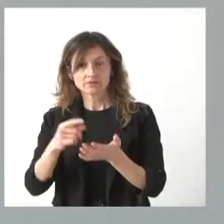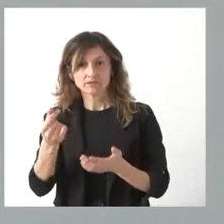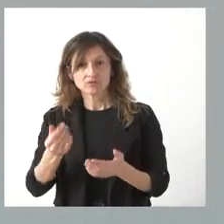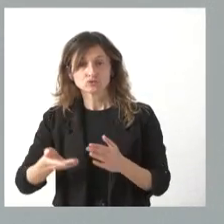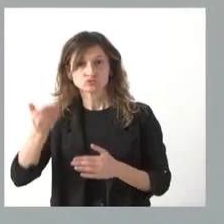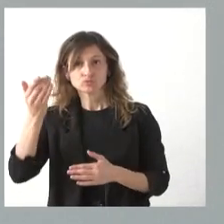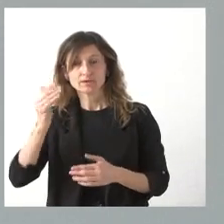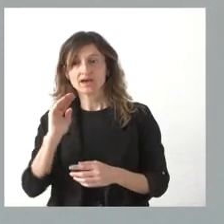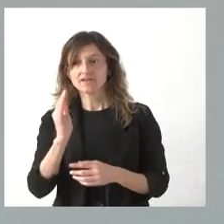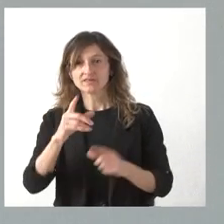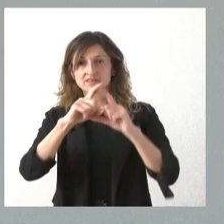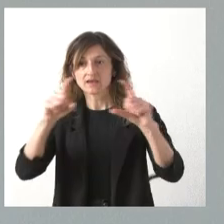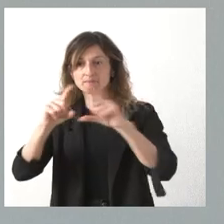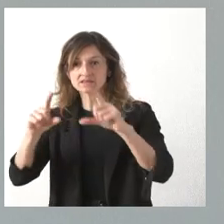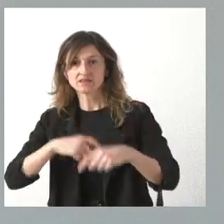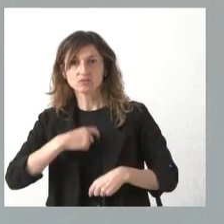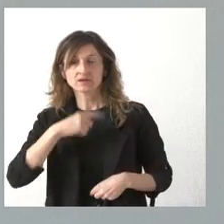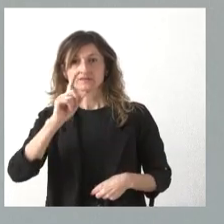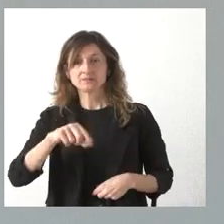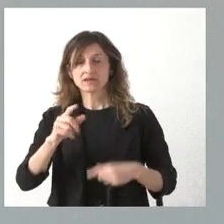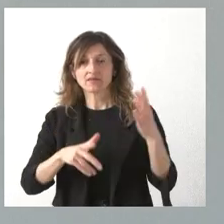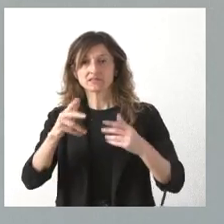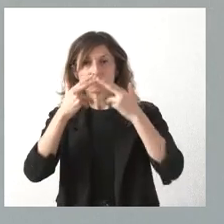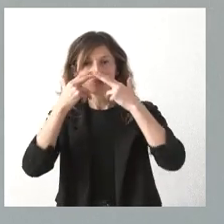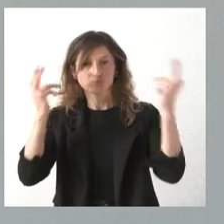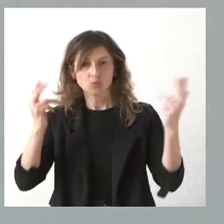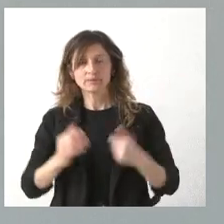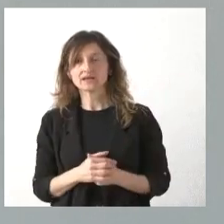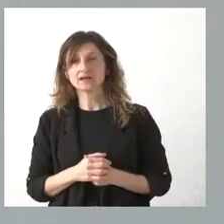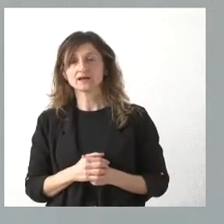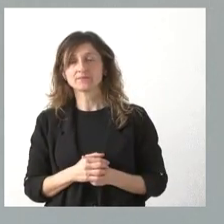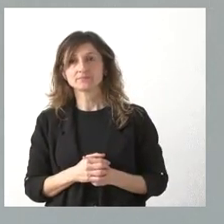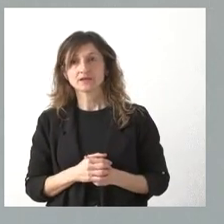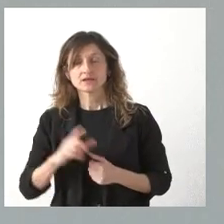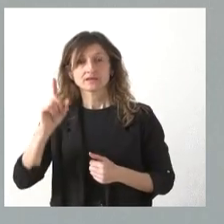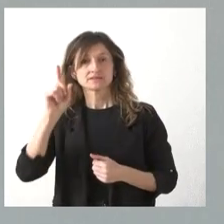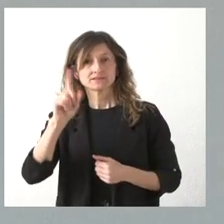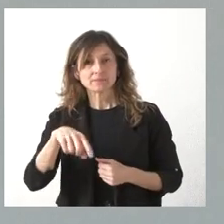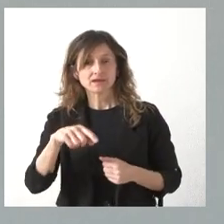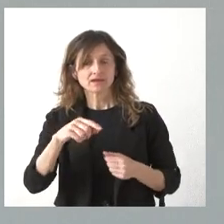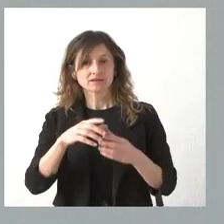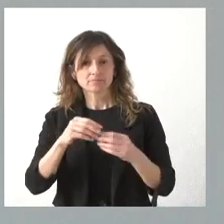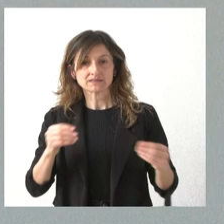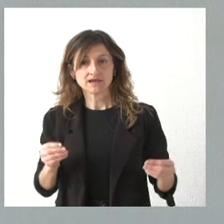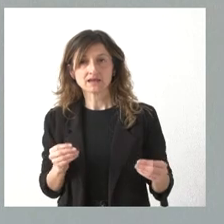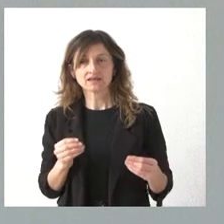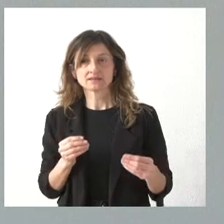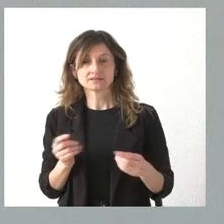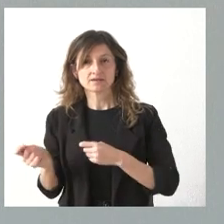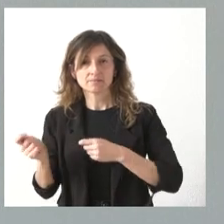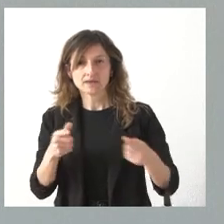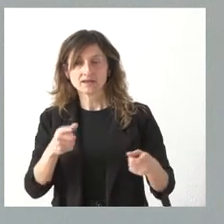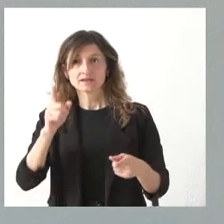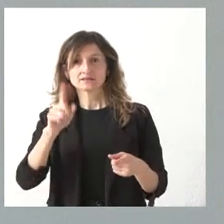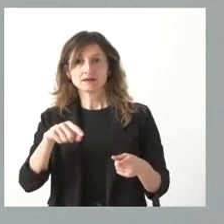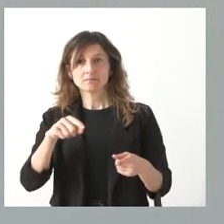conjunto de las empresas y ciudadanos, también a la Administración pública, y no solamente en el suministro ordinario de los bienes que venimos recibiendo, sino también en